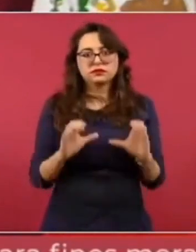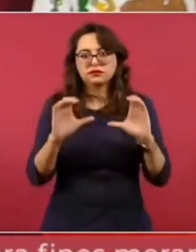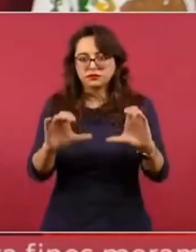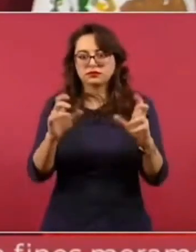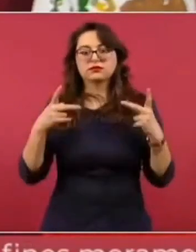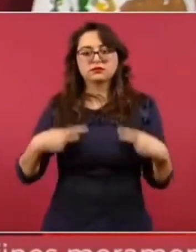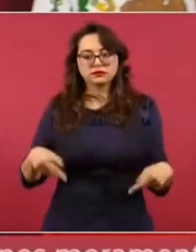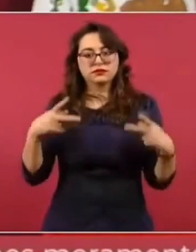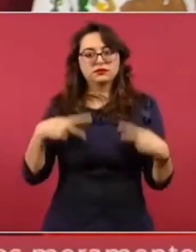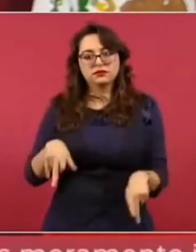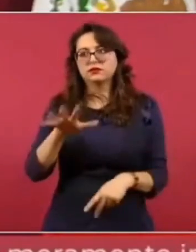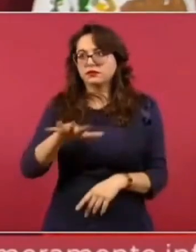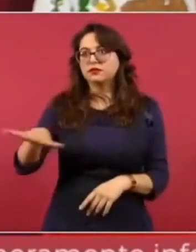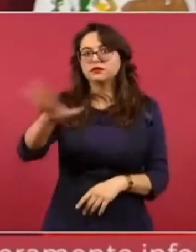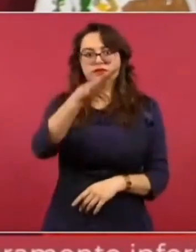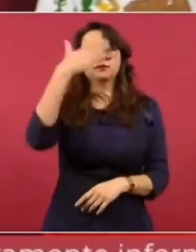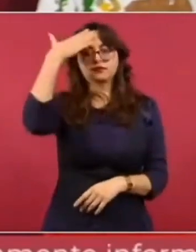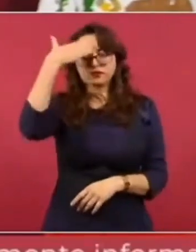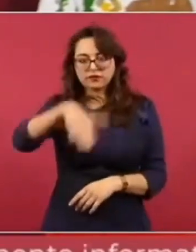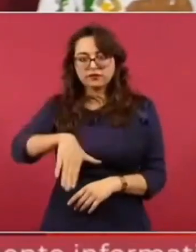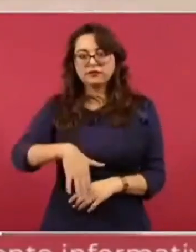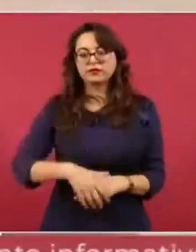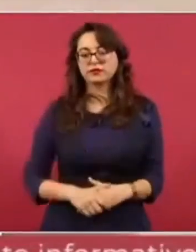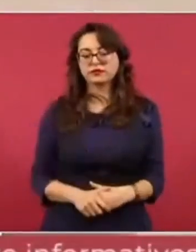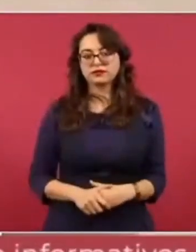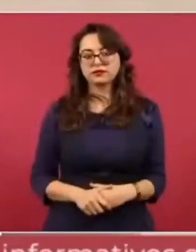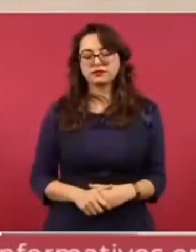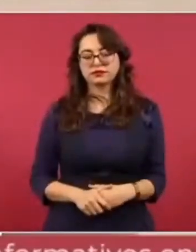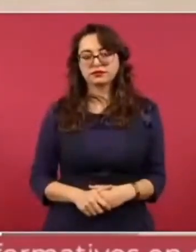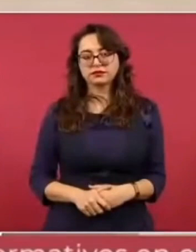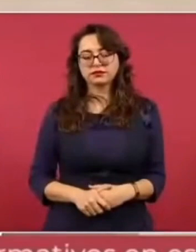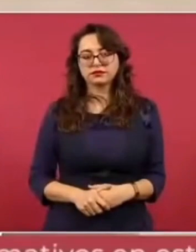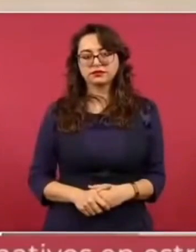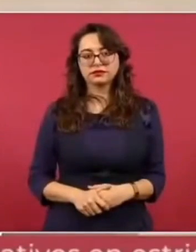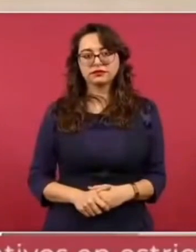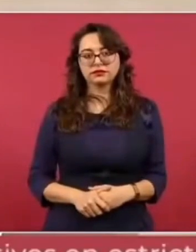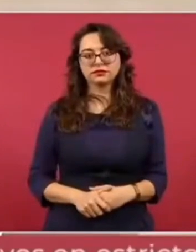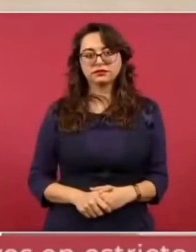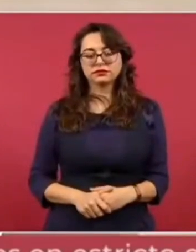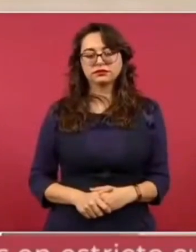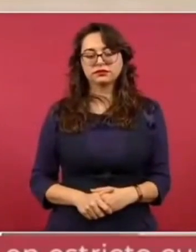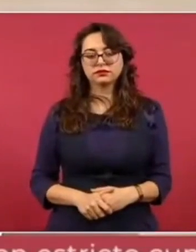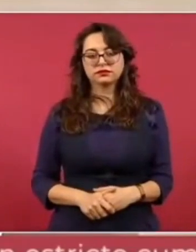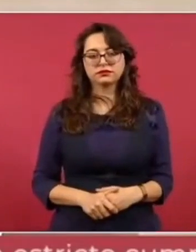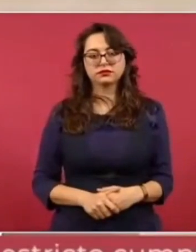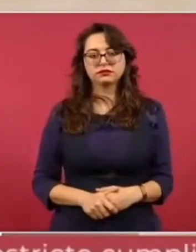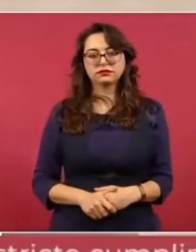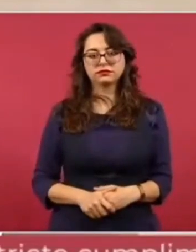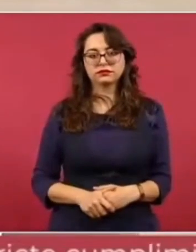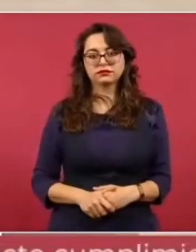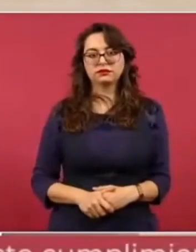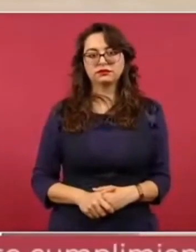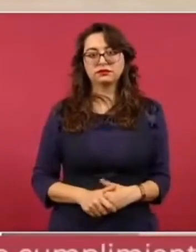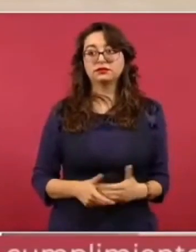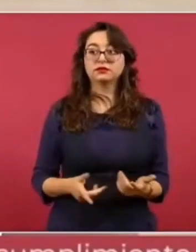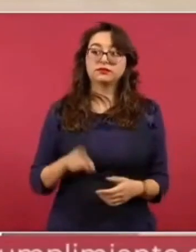Se les hizo fácil a los de Calica,